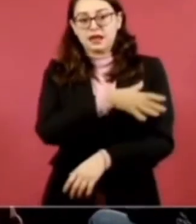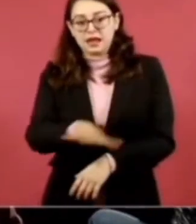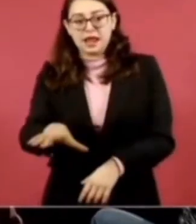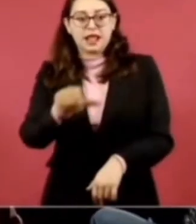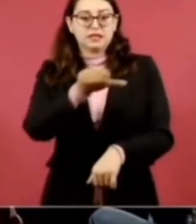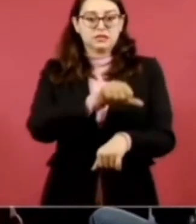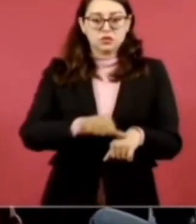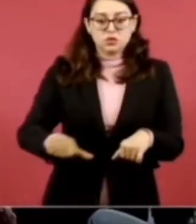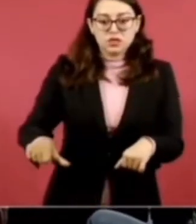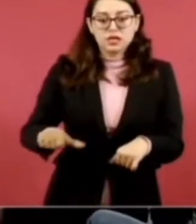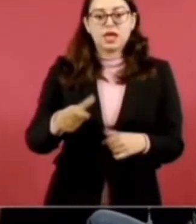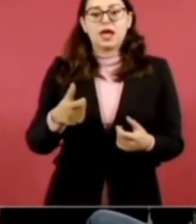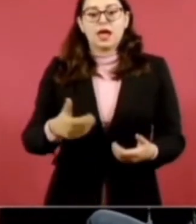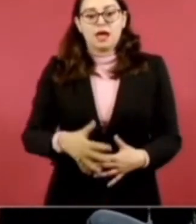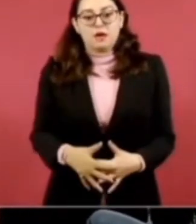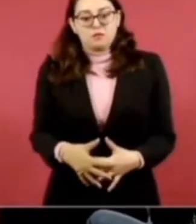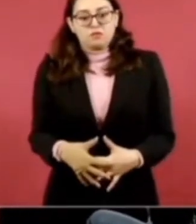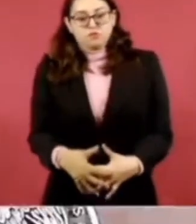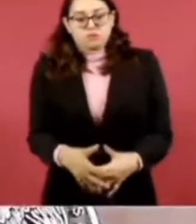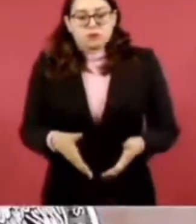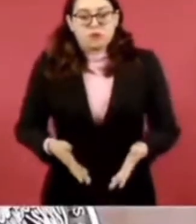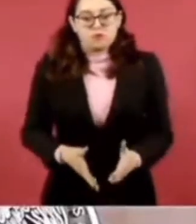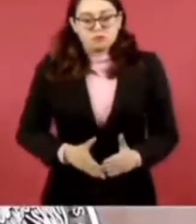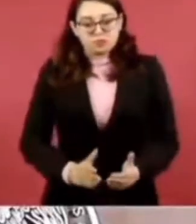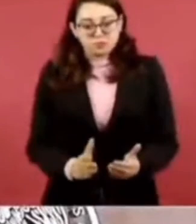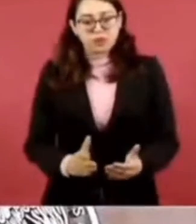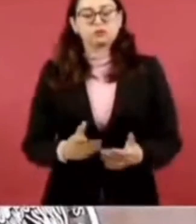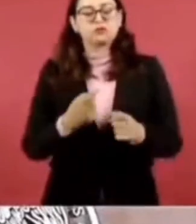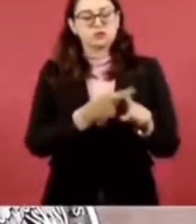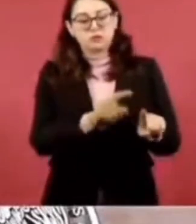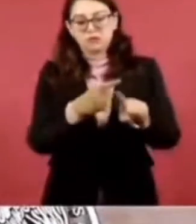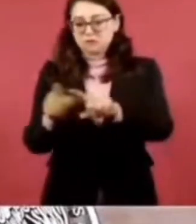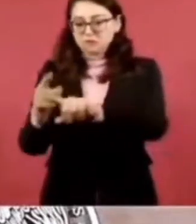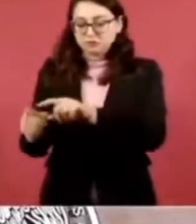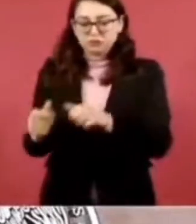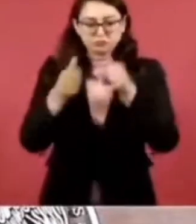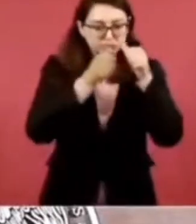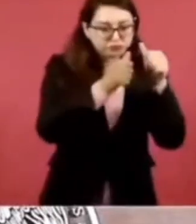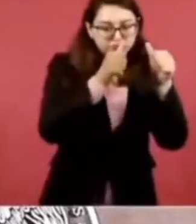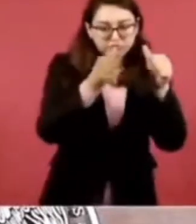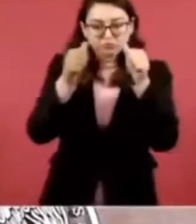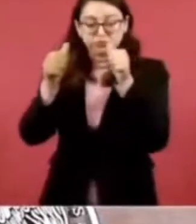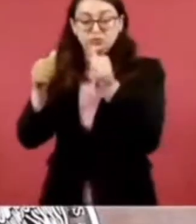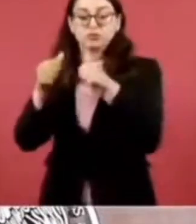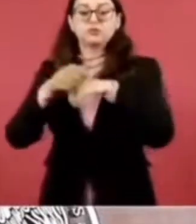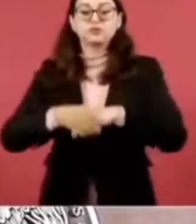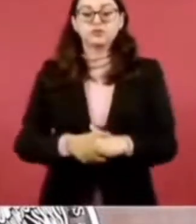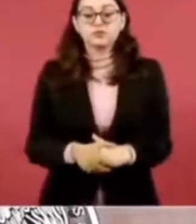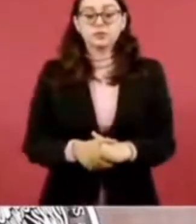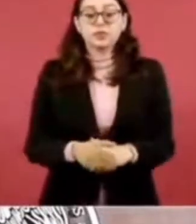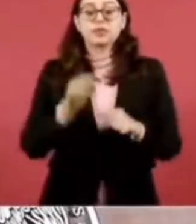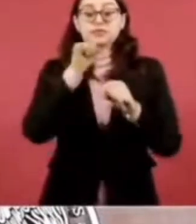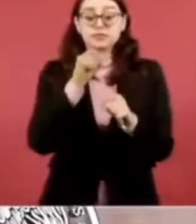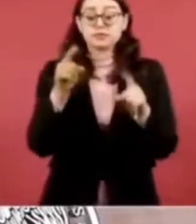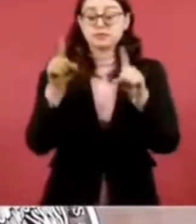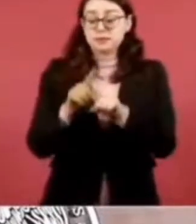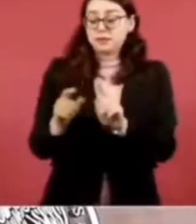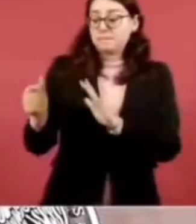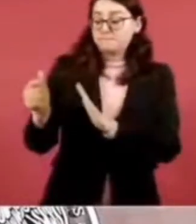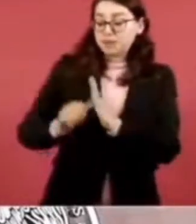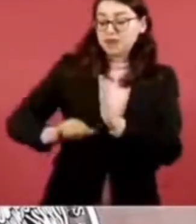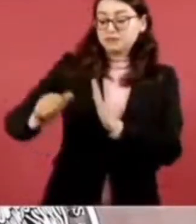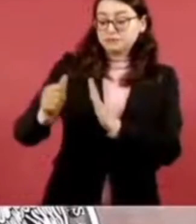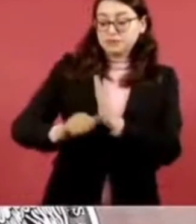cirugías y partos atendidos. Además, como cada mes se informa, la secretaria de